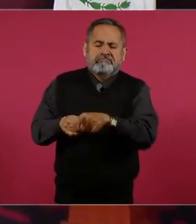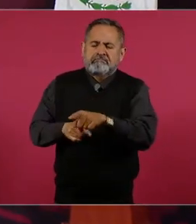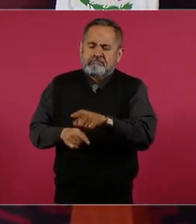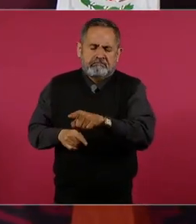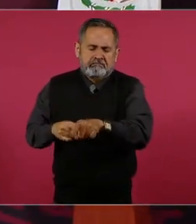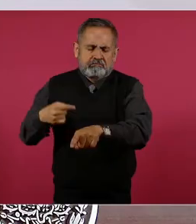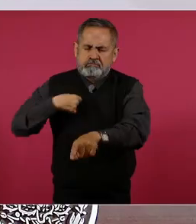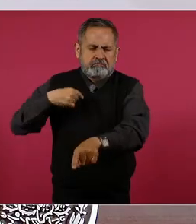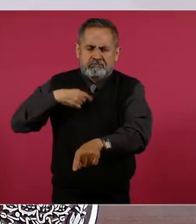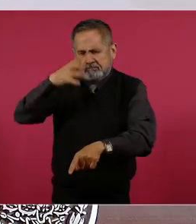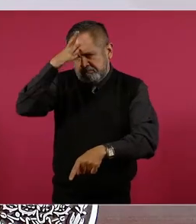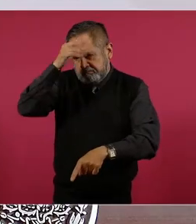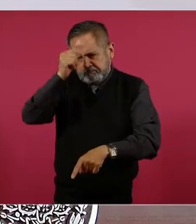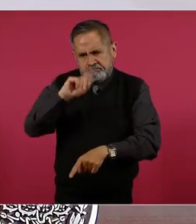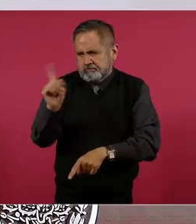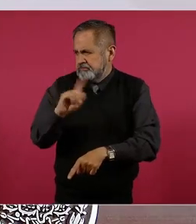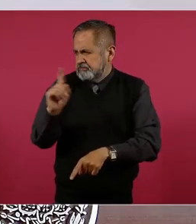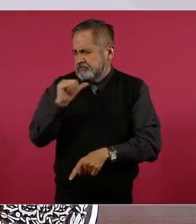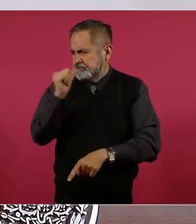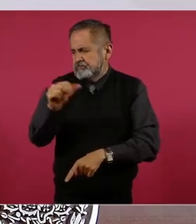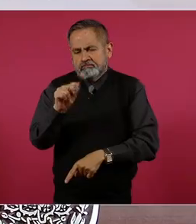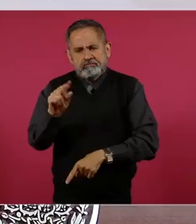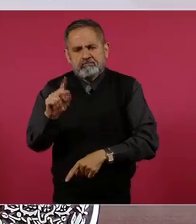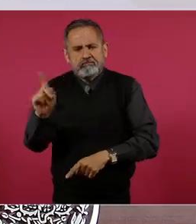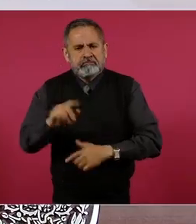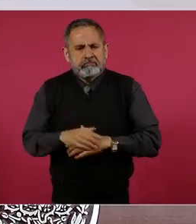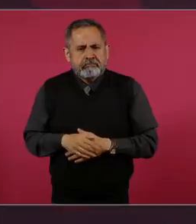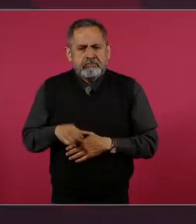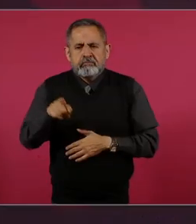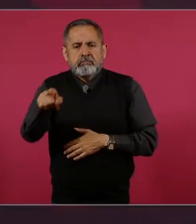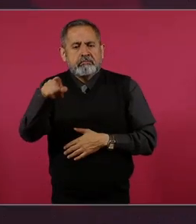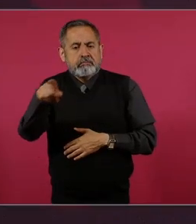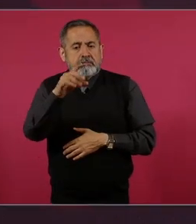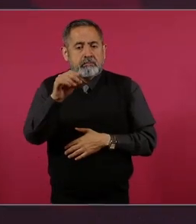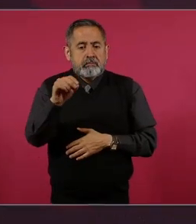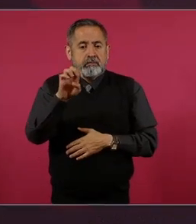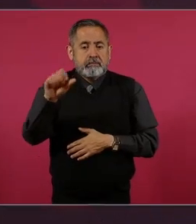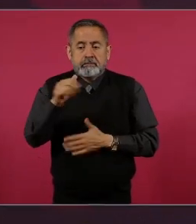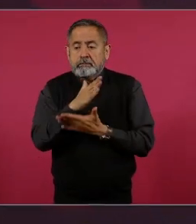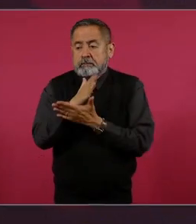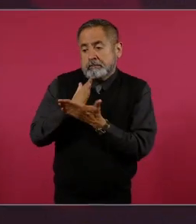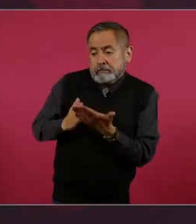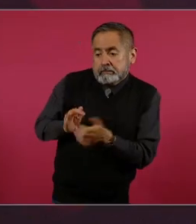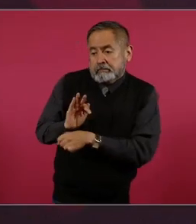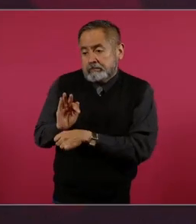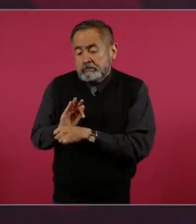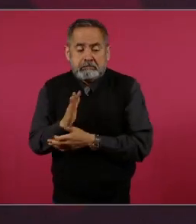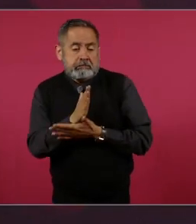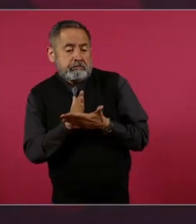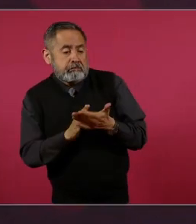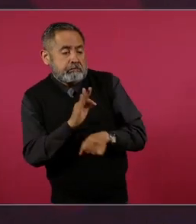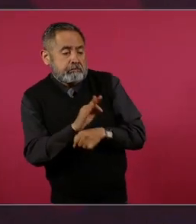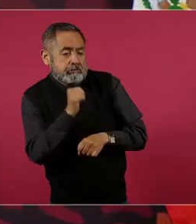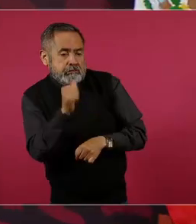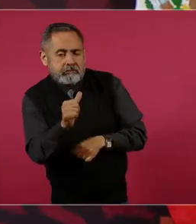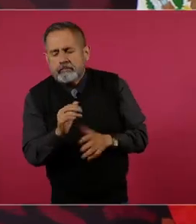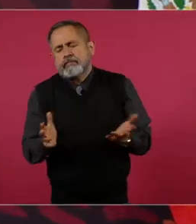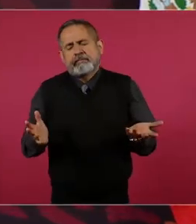parcialidad de la OEA.